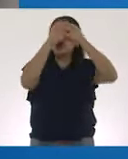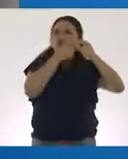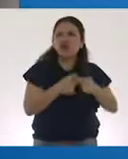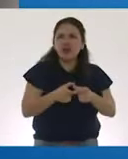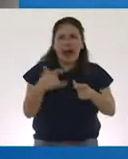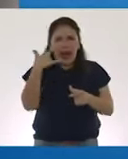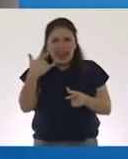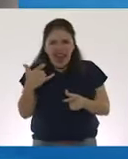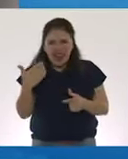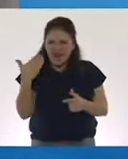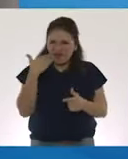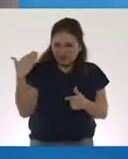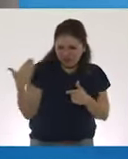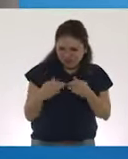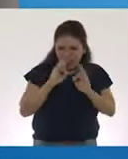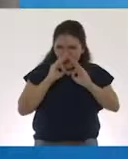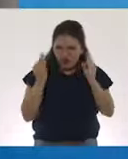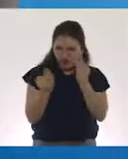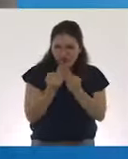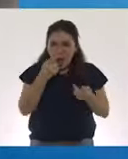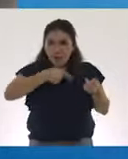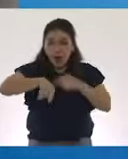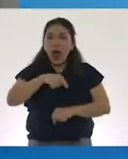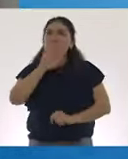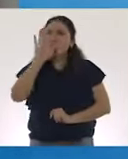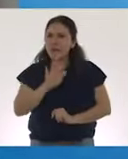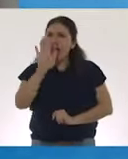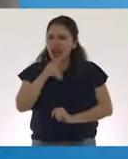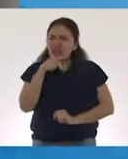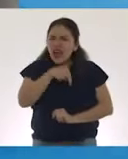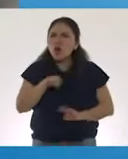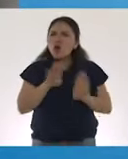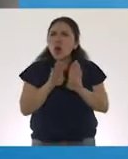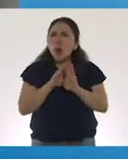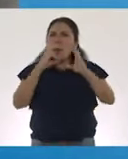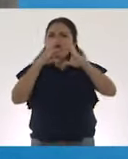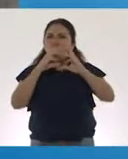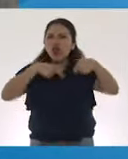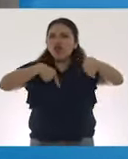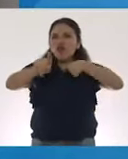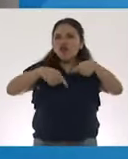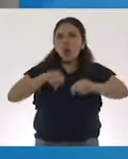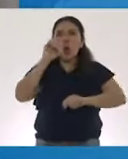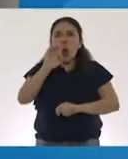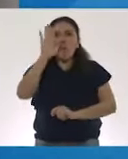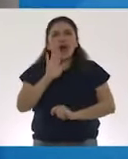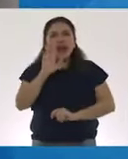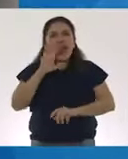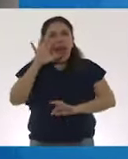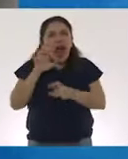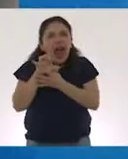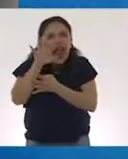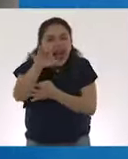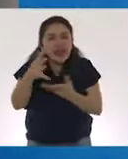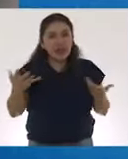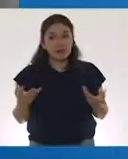planeta, porque tienen formas muy raras. Muchos de ellos se parecen a una pelota de fútbol y otras arañas intergalácticas.